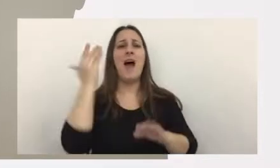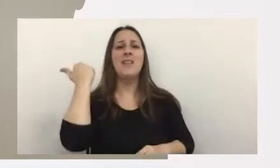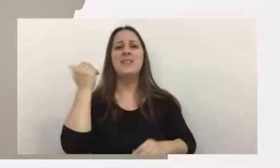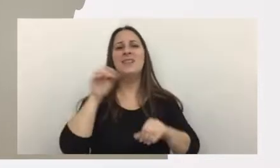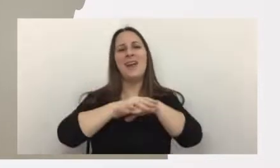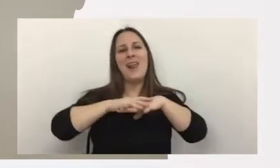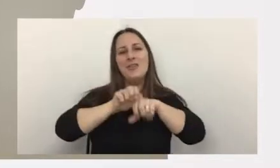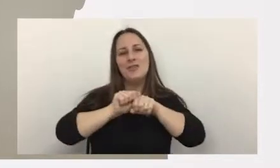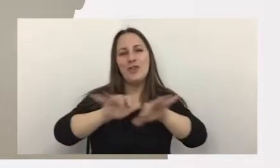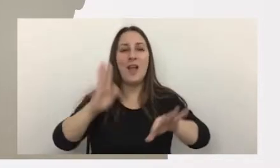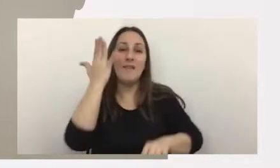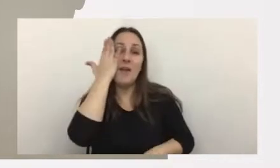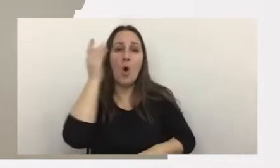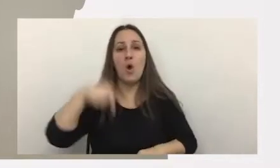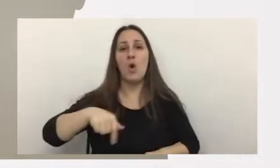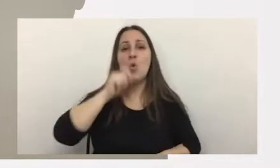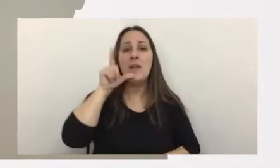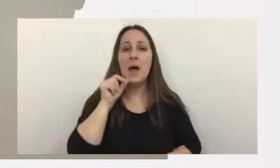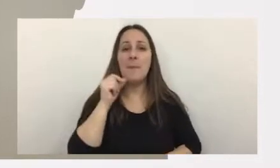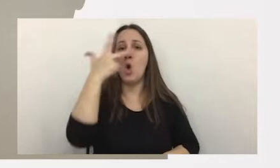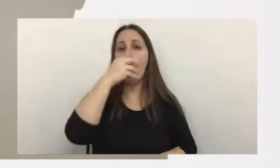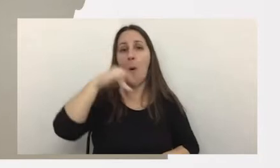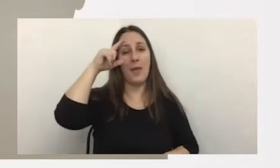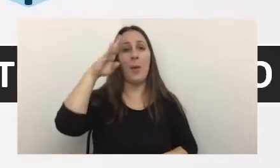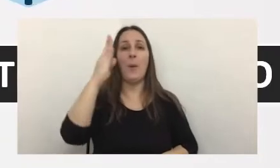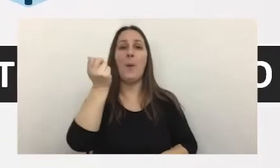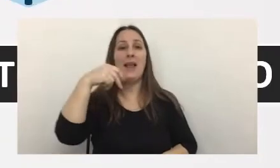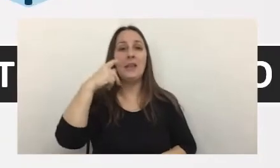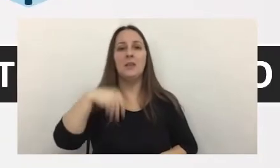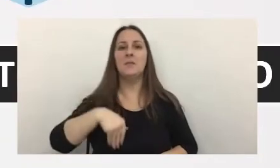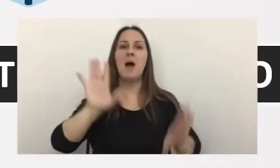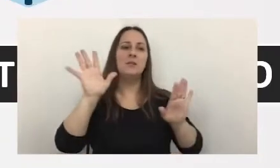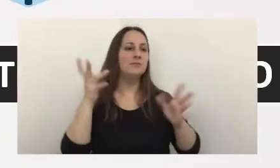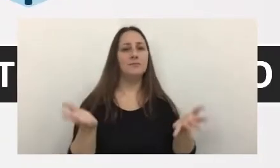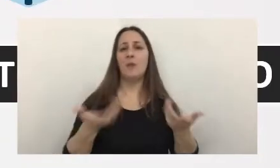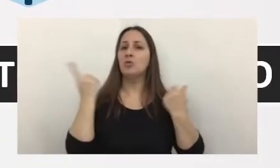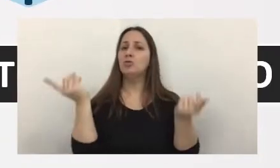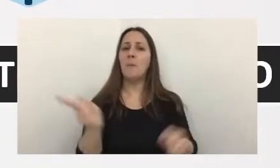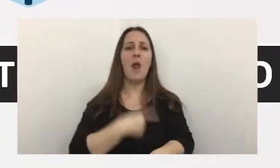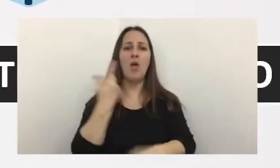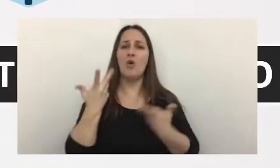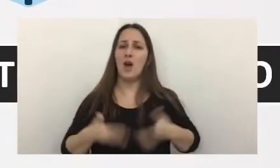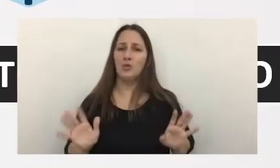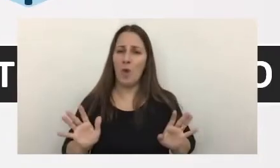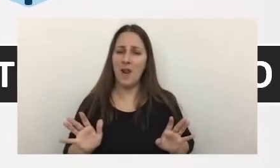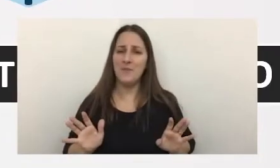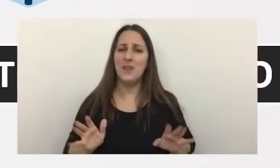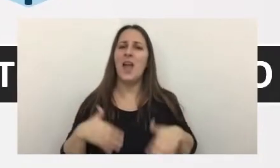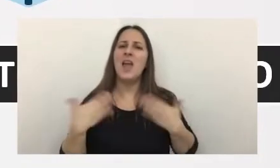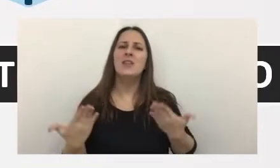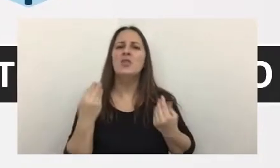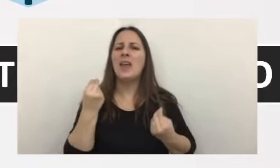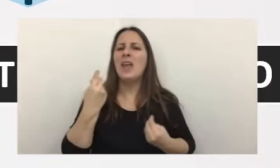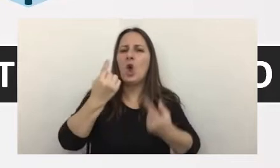red social facebook hoy whatsapp y un home banking resultaron ser muchos más naturales entonces cuáles son los frentes de